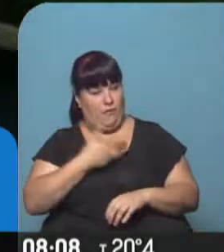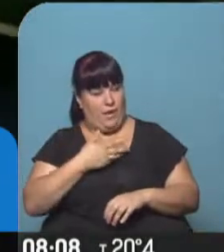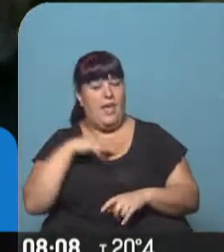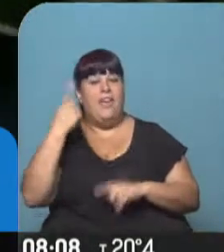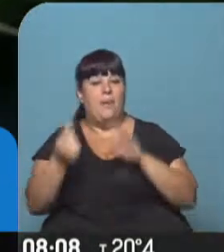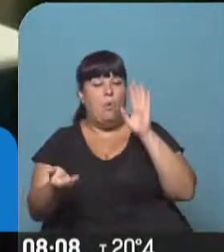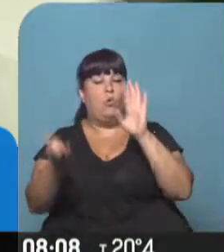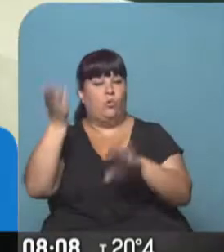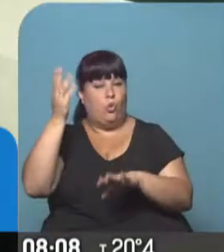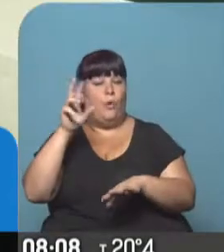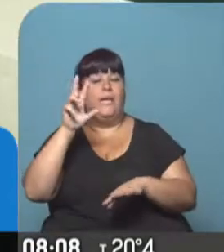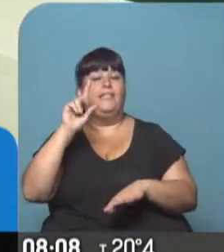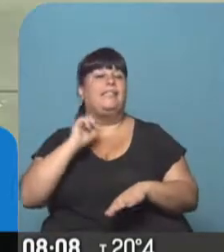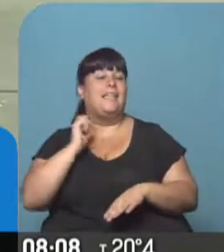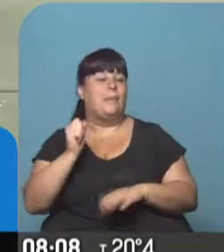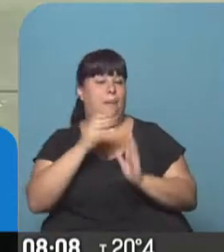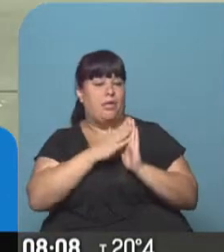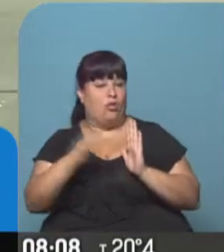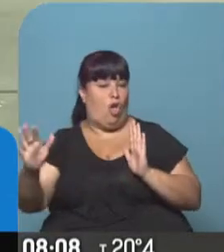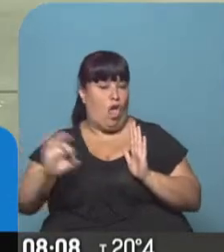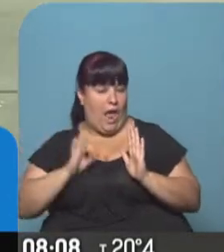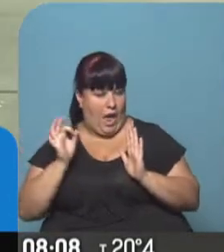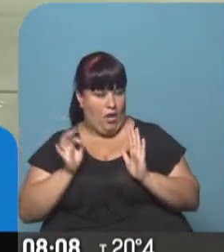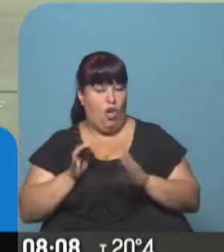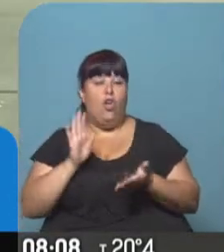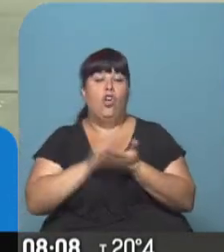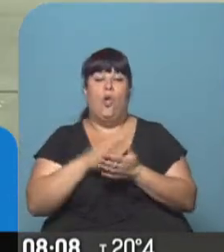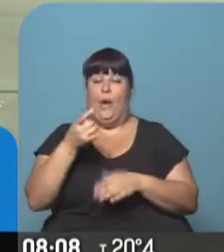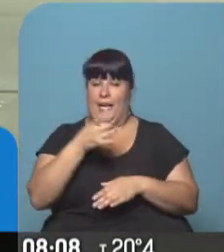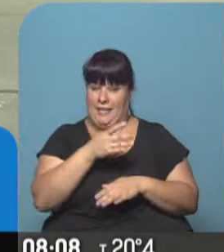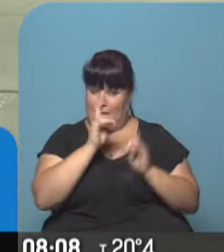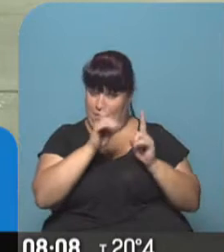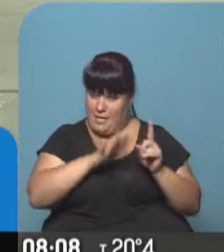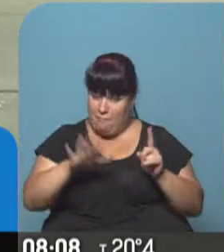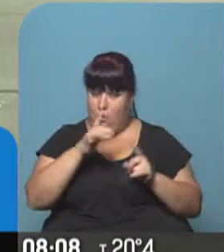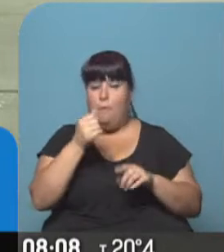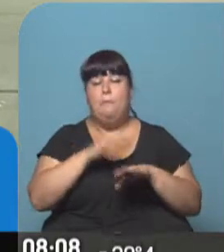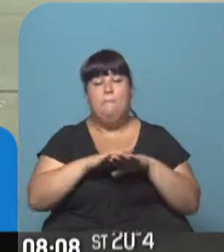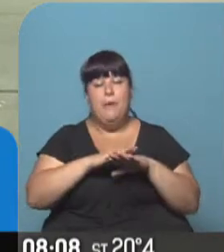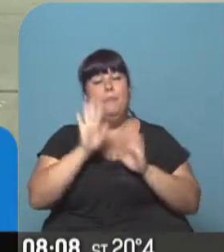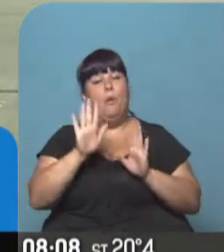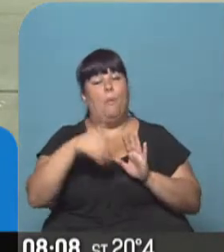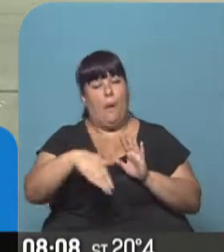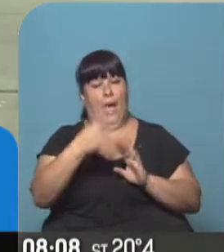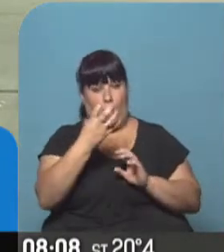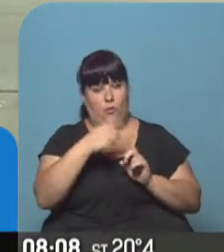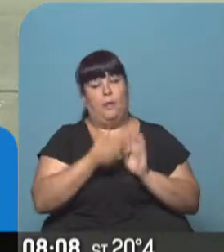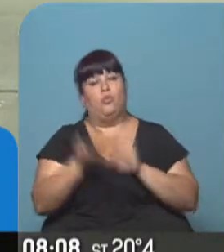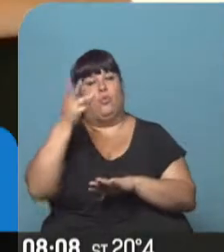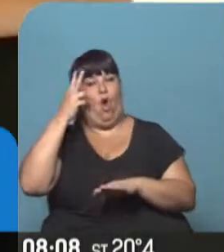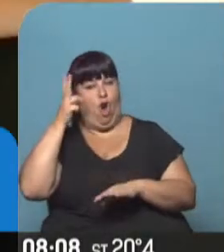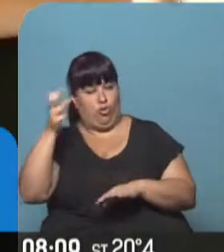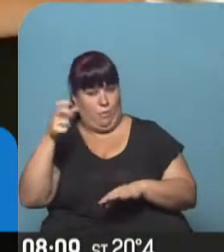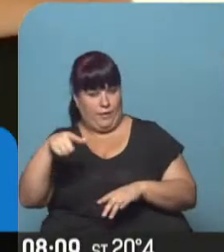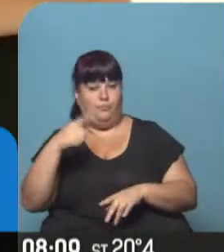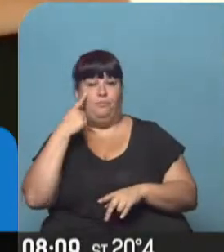luego subirlo a 13 pesos a lo largo del año. En el caso de los trenes de la misma región, el boleto mínimo pasaría de 4 a 8 pesos